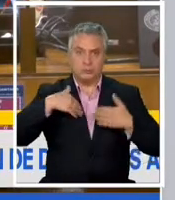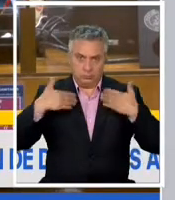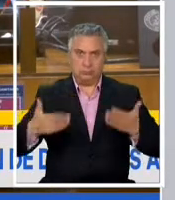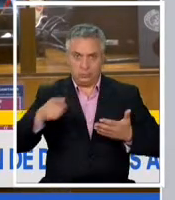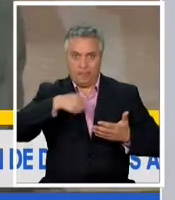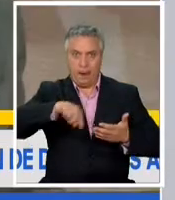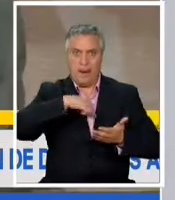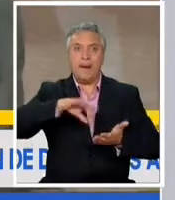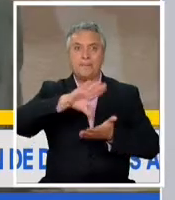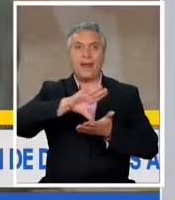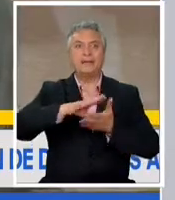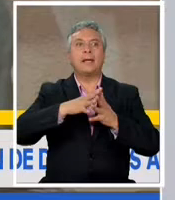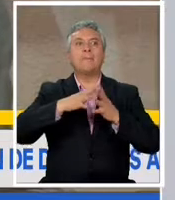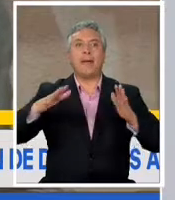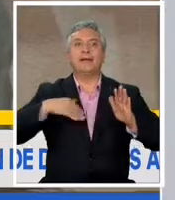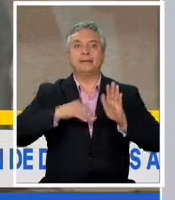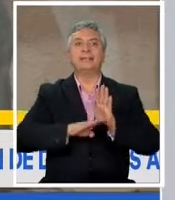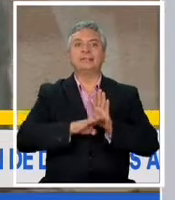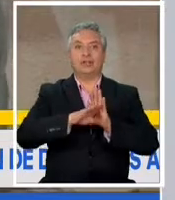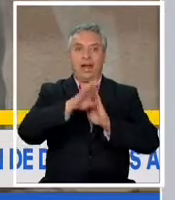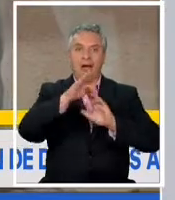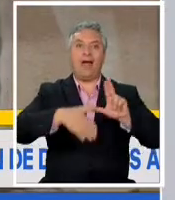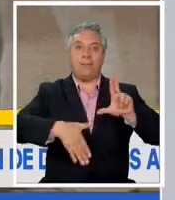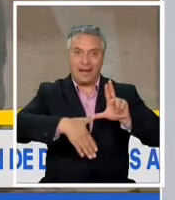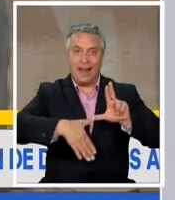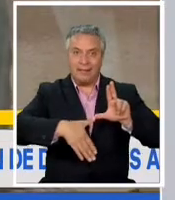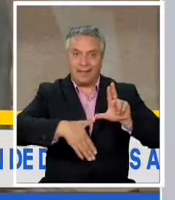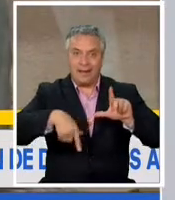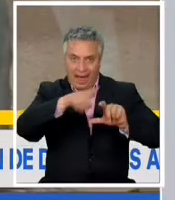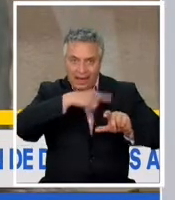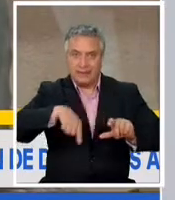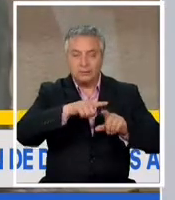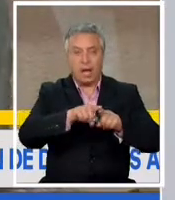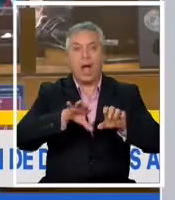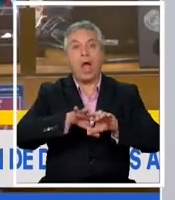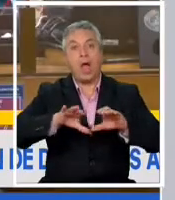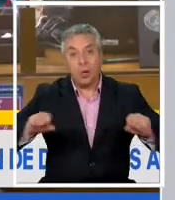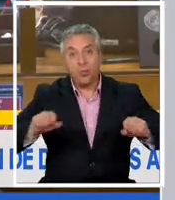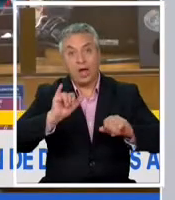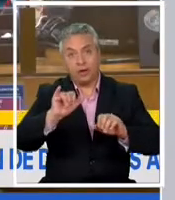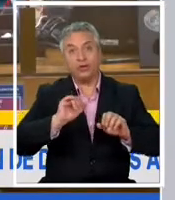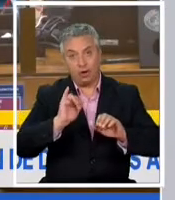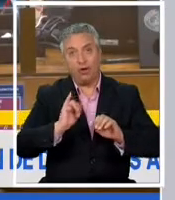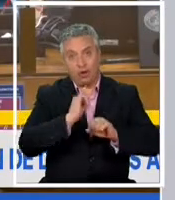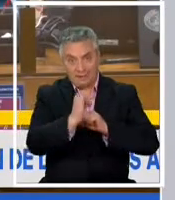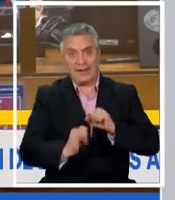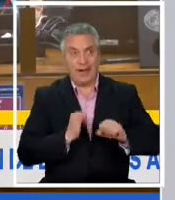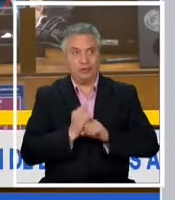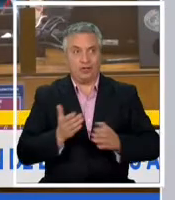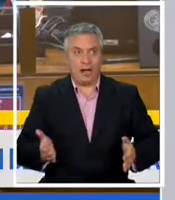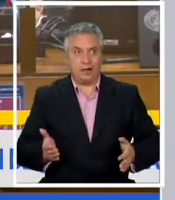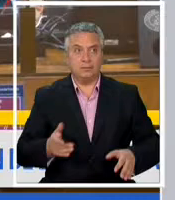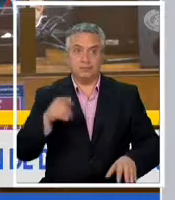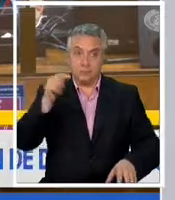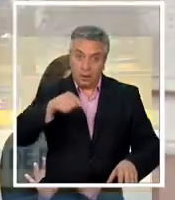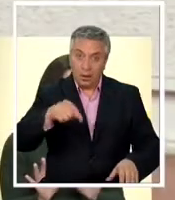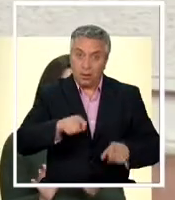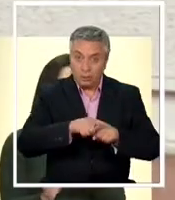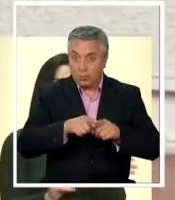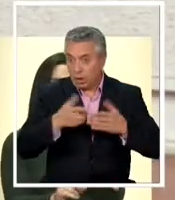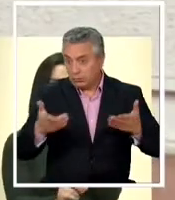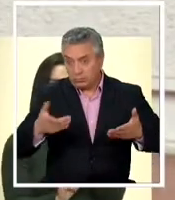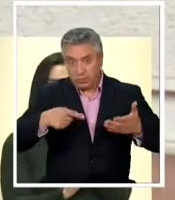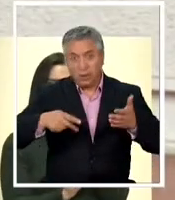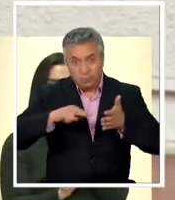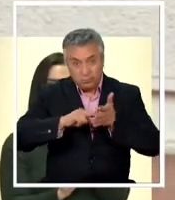país más desarrollado de América Latina son los acuerdos internacionales. Va a traer problemas probables con nuestra soberanía territorial